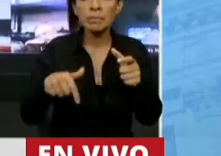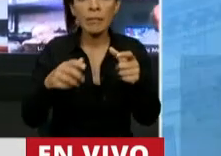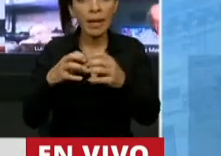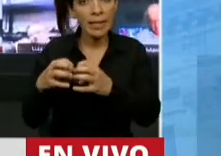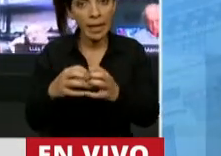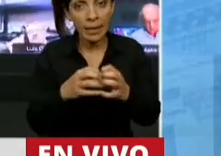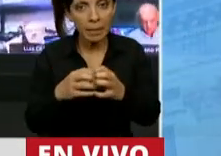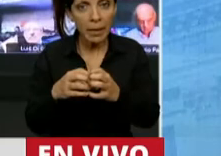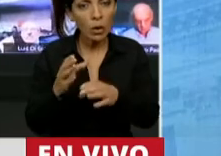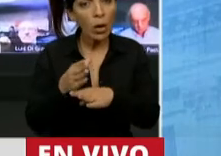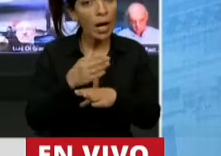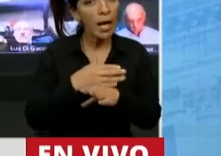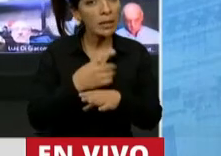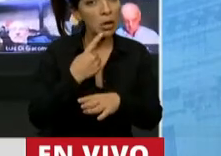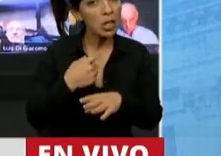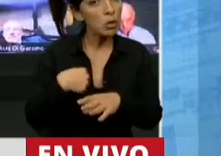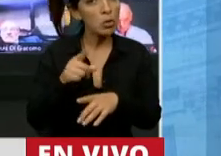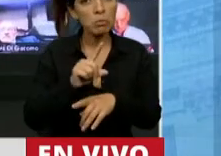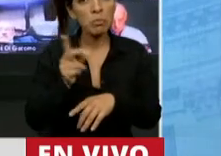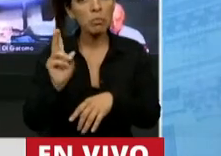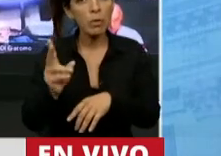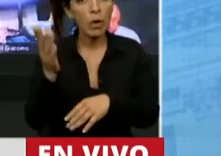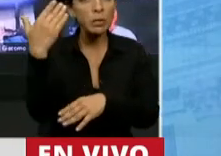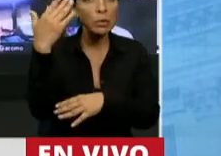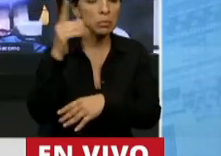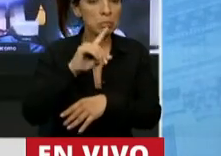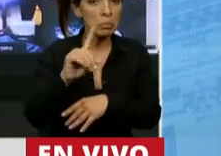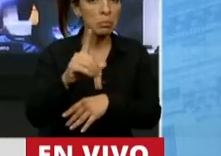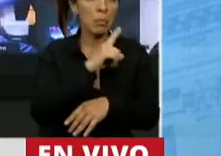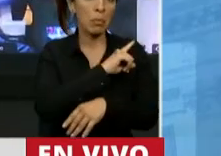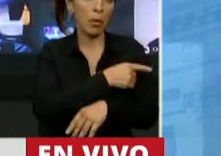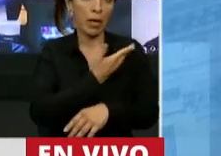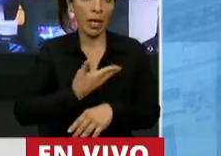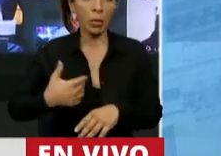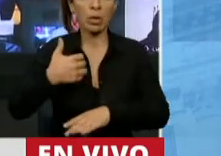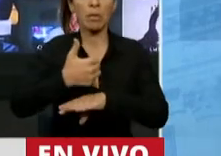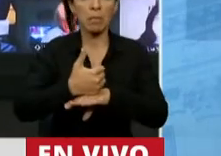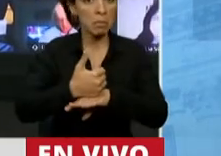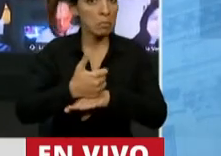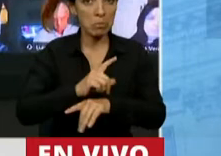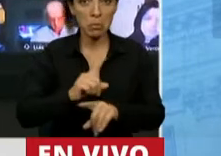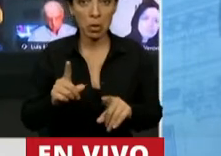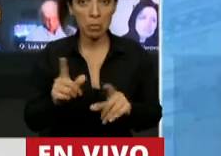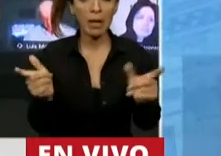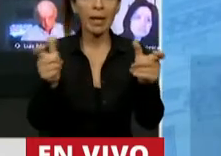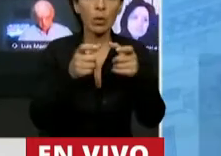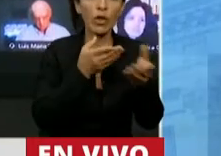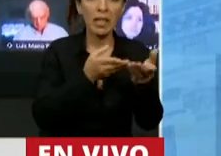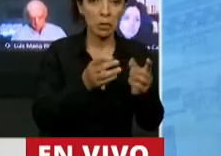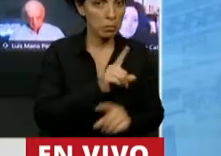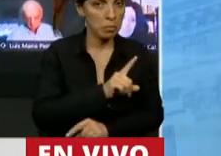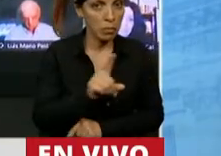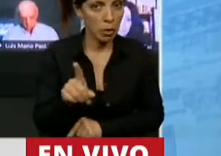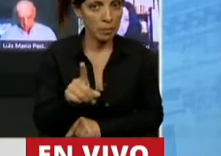impidió que haya expositores, que el Ejecutivo venga a decir de qué se trataba, sin reunión de asesores. El